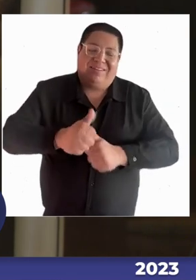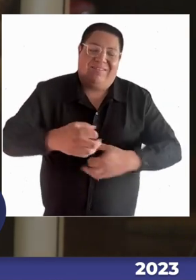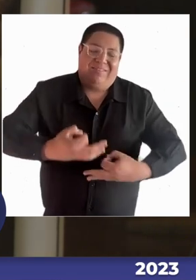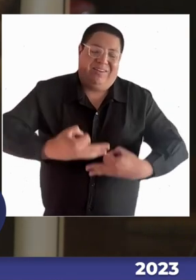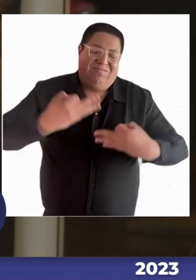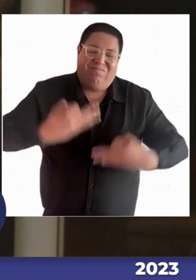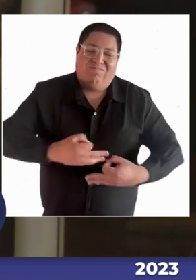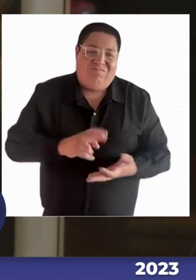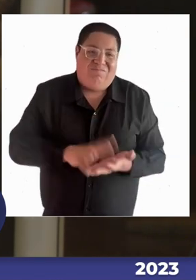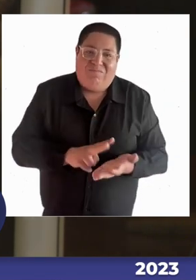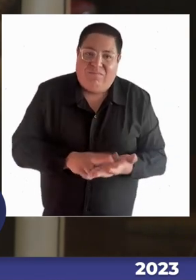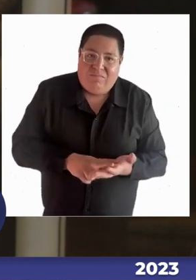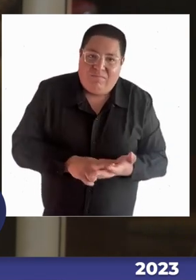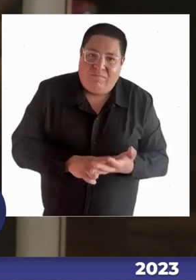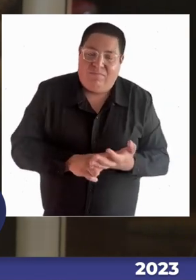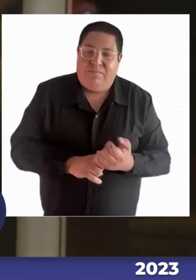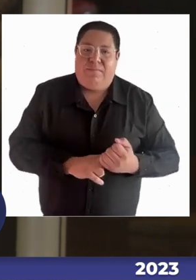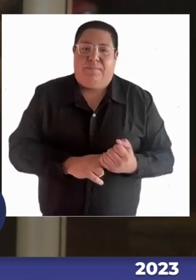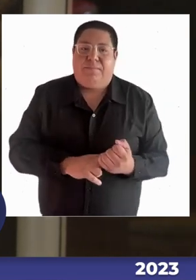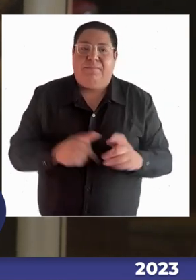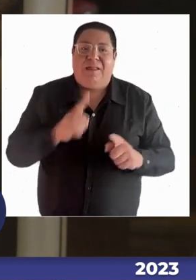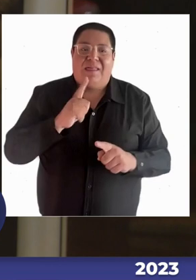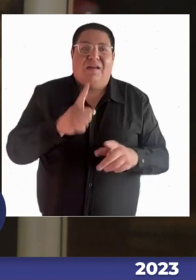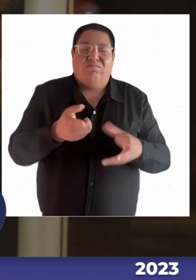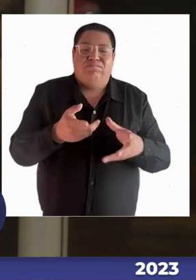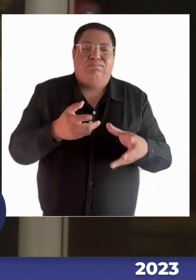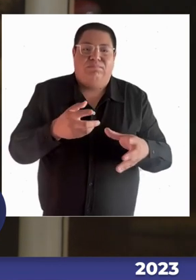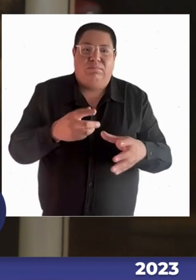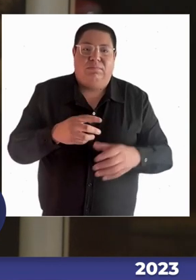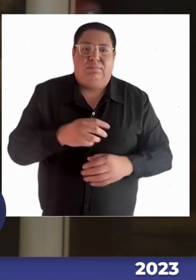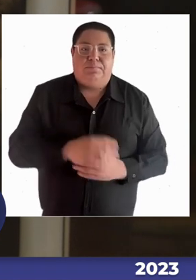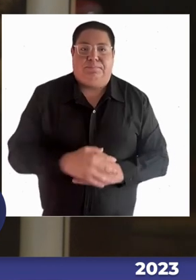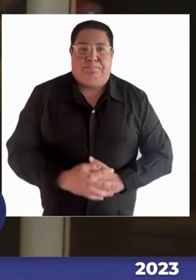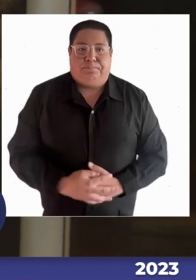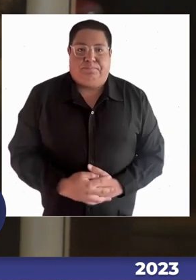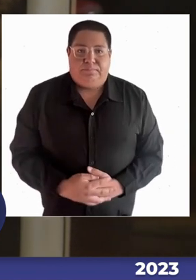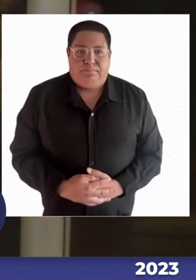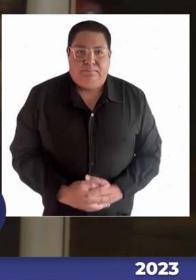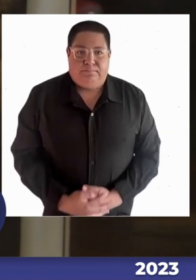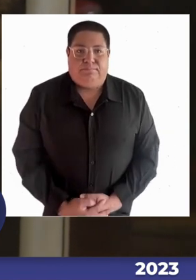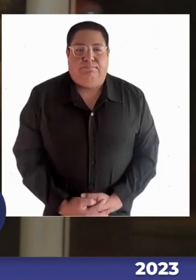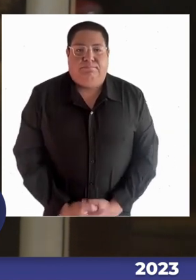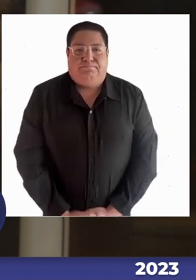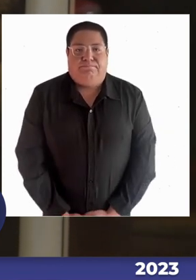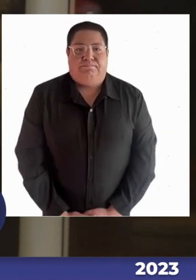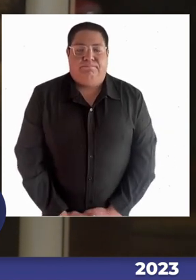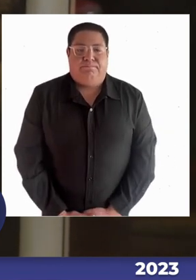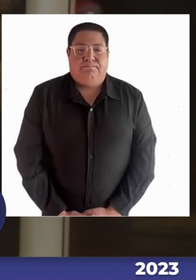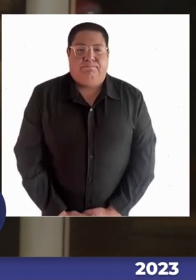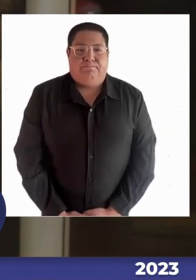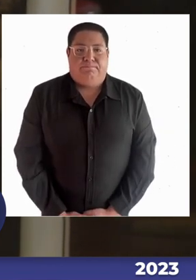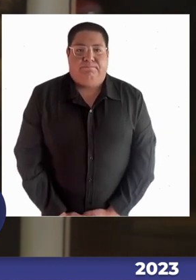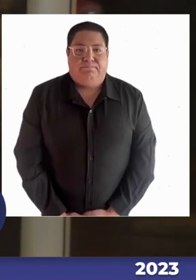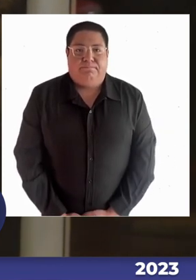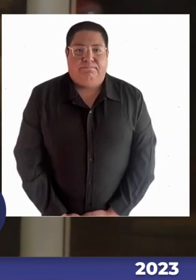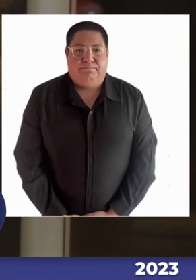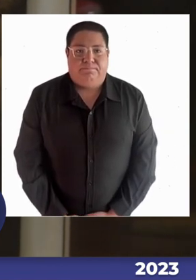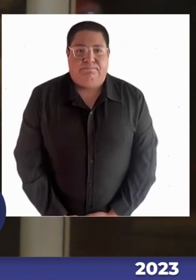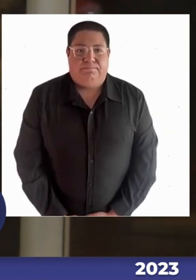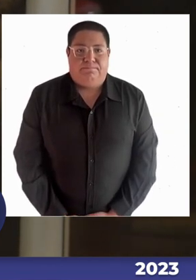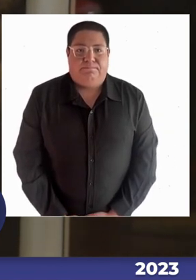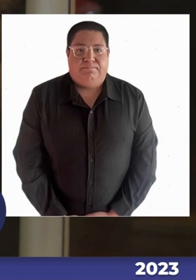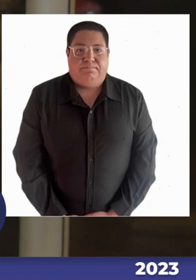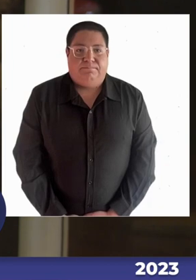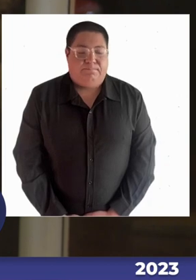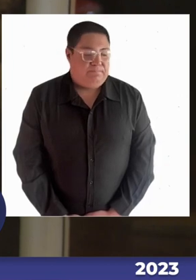trabajar los temas de inclusión o de observar cómo se dan estos fenómenos en el aula. ISEM, por su realidad